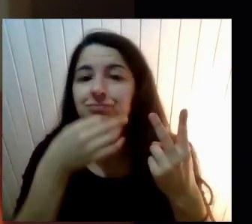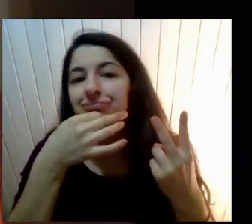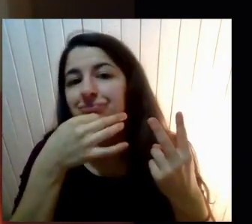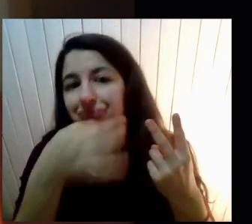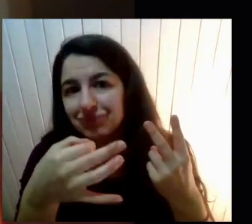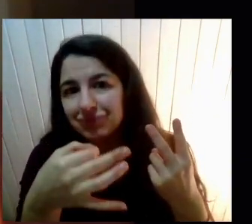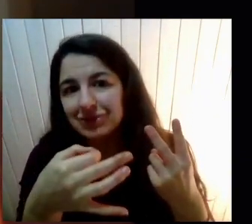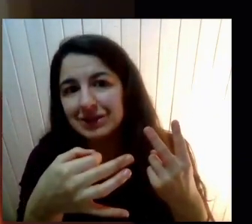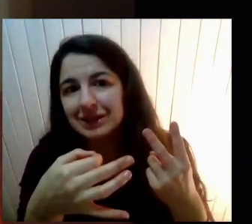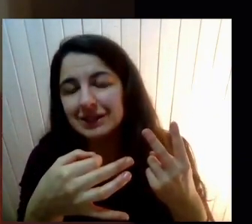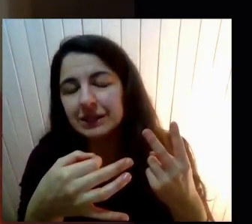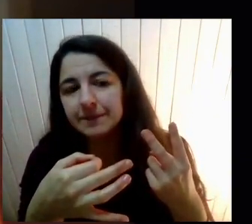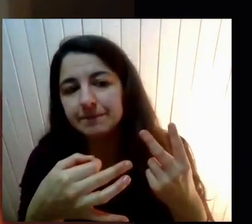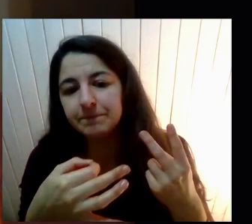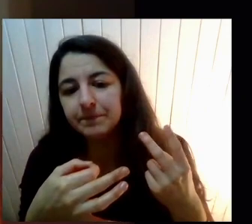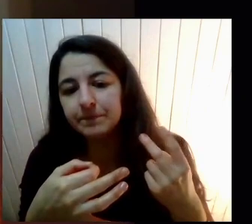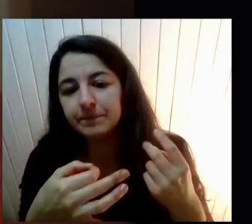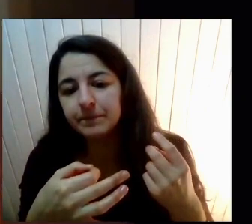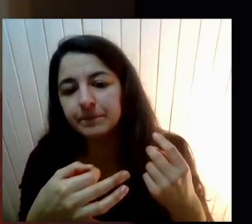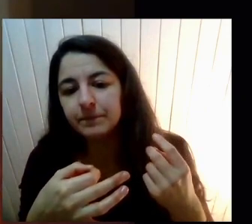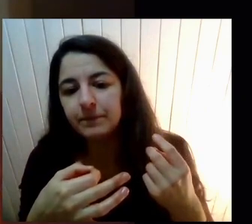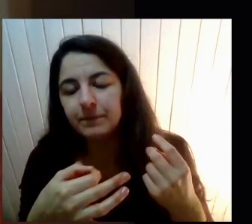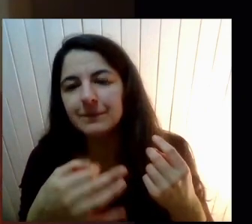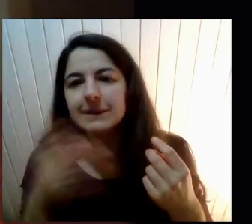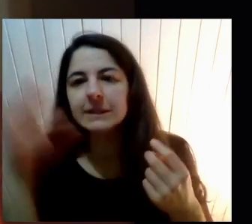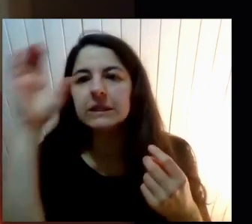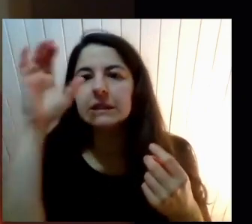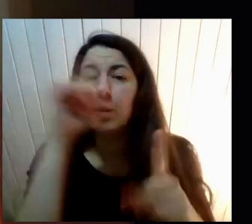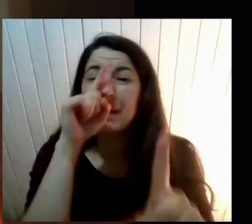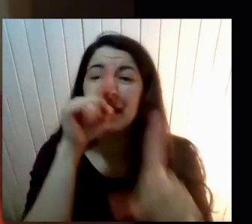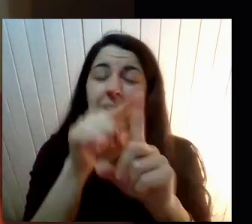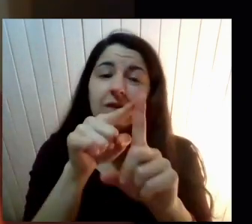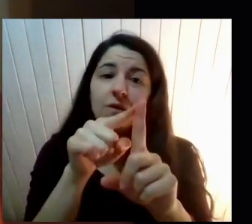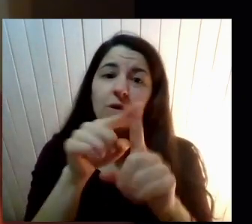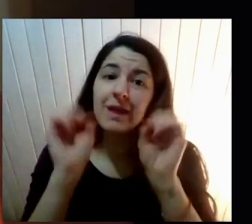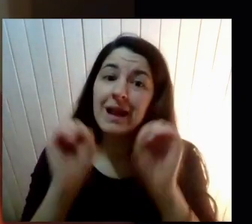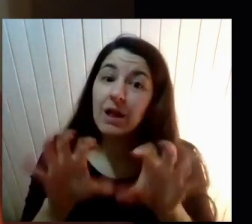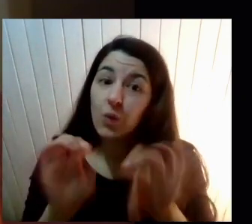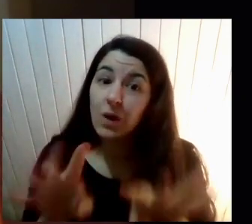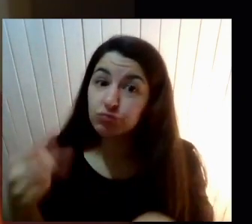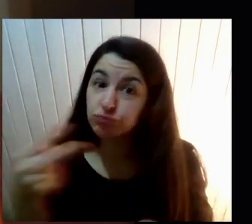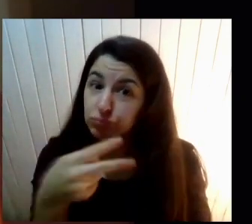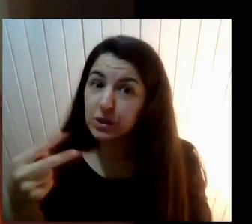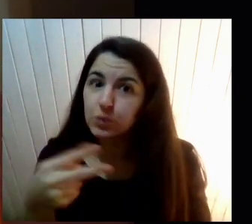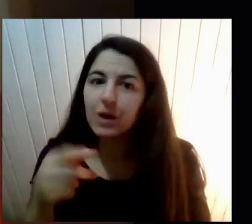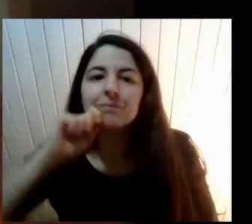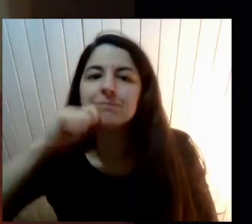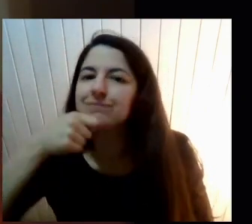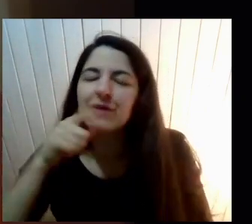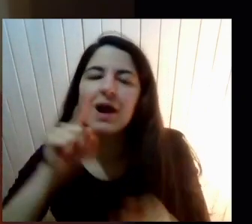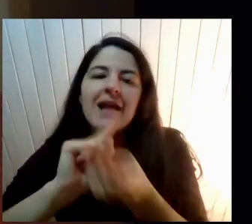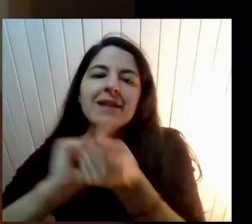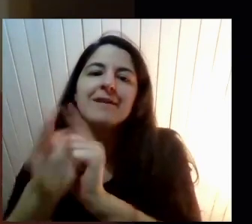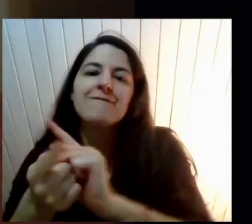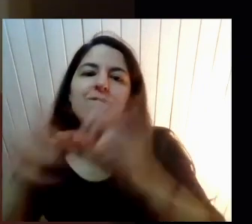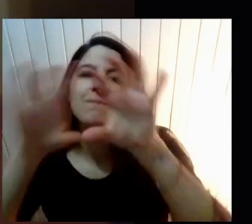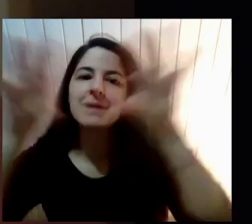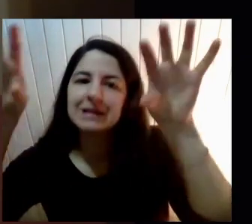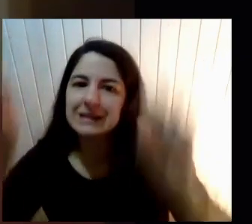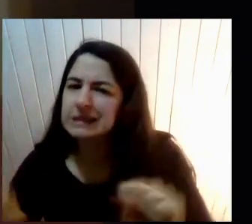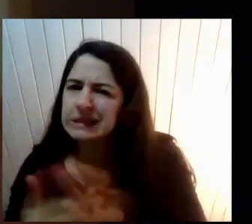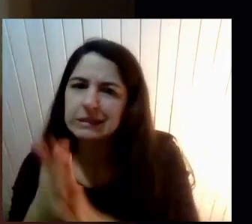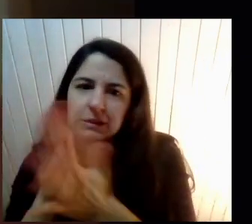Desde la educación No se exista Transformar estructuralmente ¿Cierto? Y sobre todo Pensando en lo En lo difícil Que es hoy en día Con este